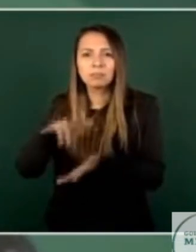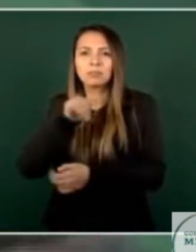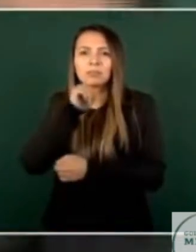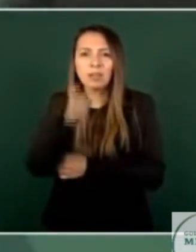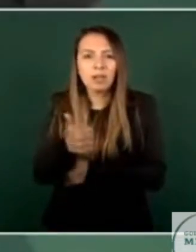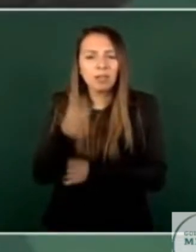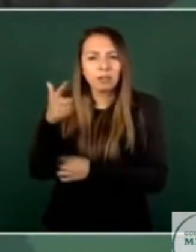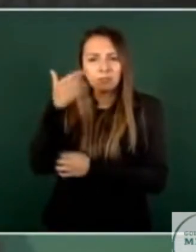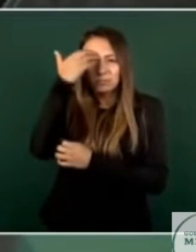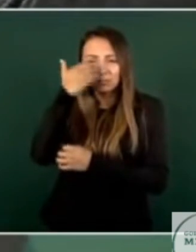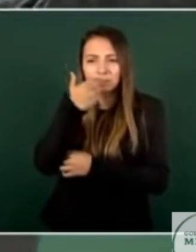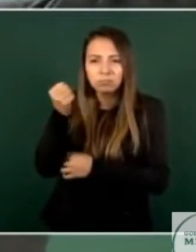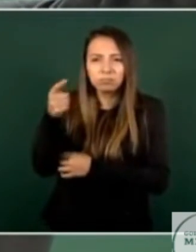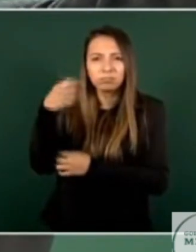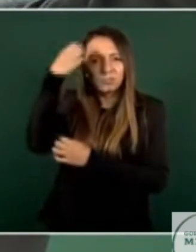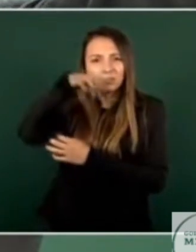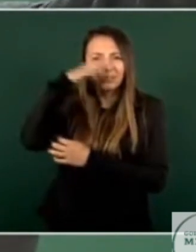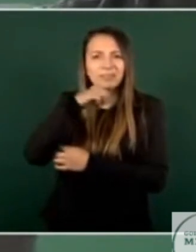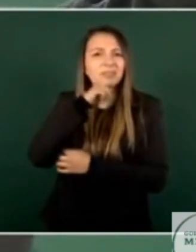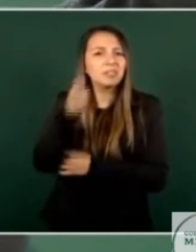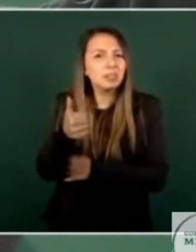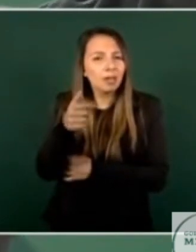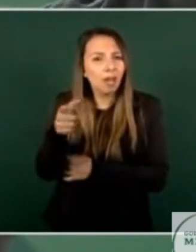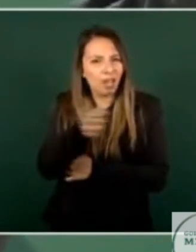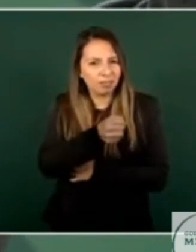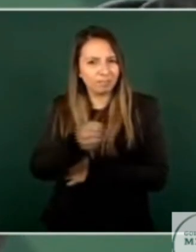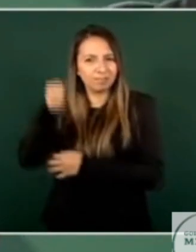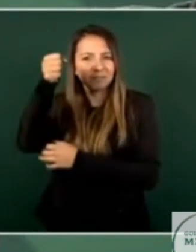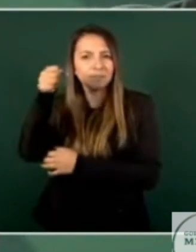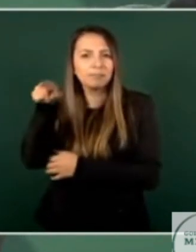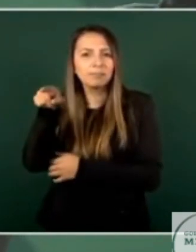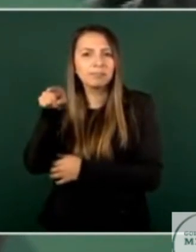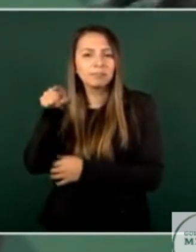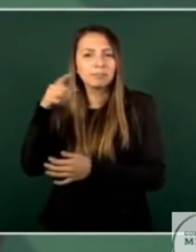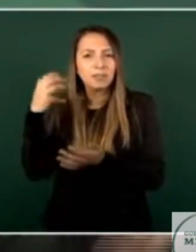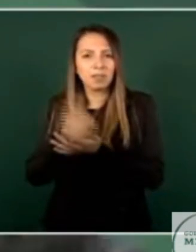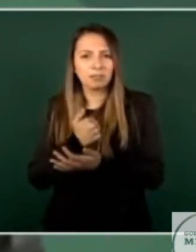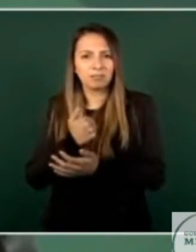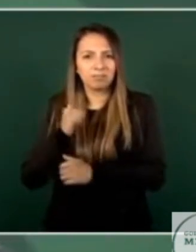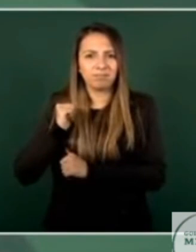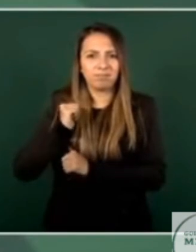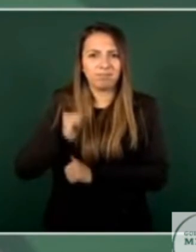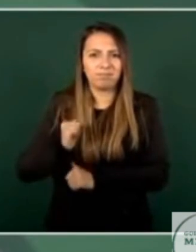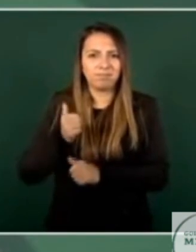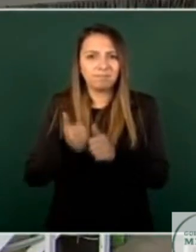llega a ocupar un alto cargo